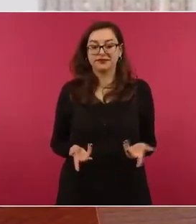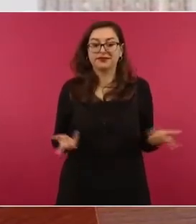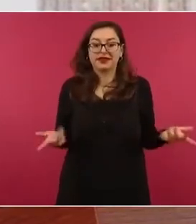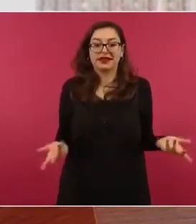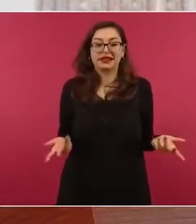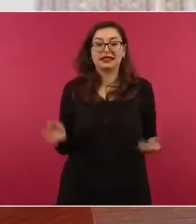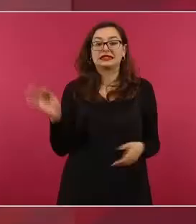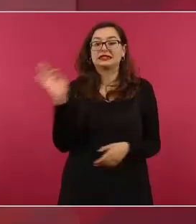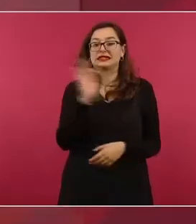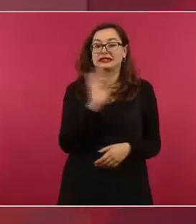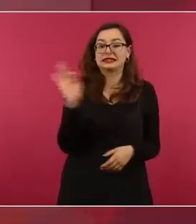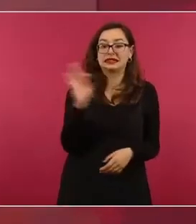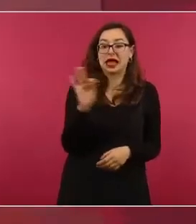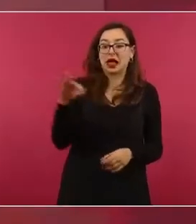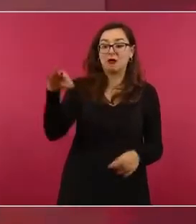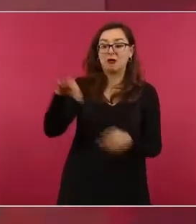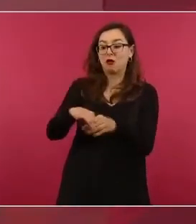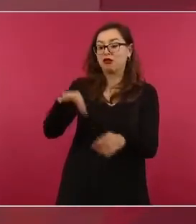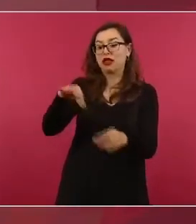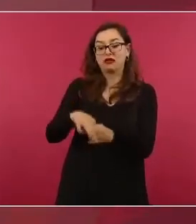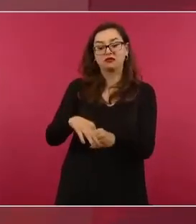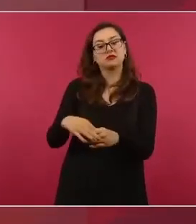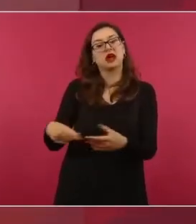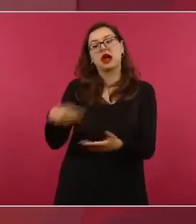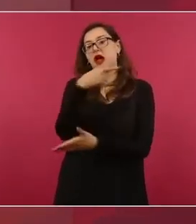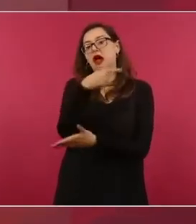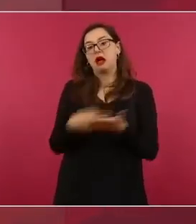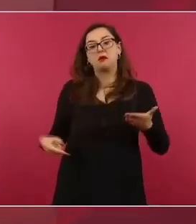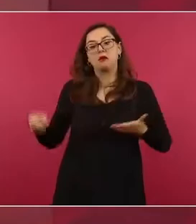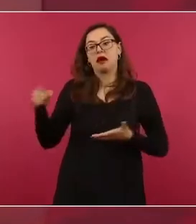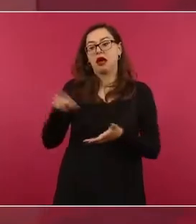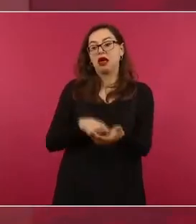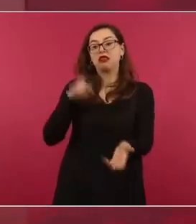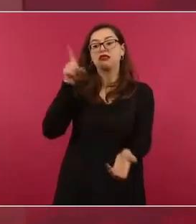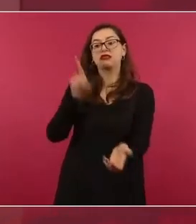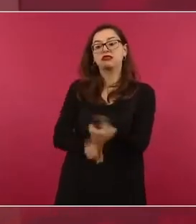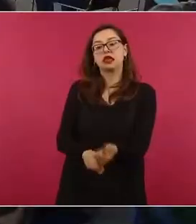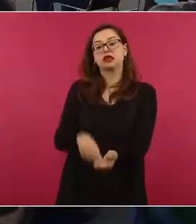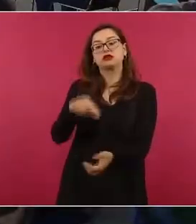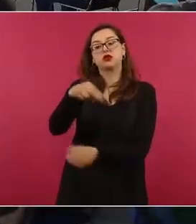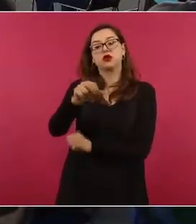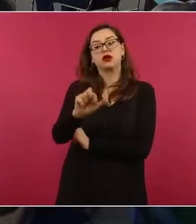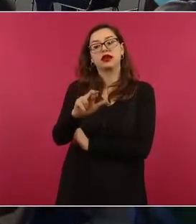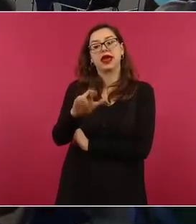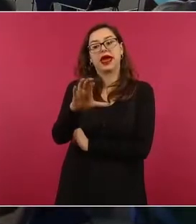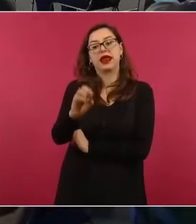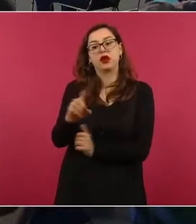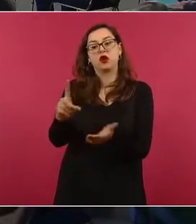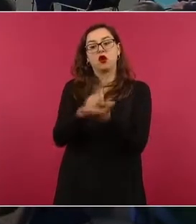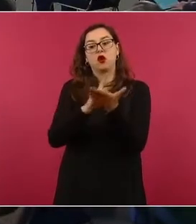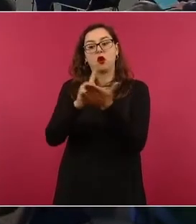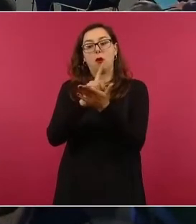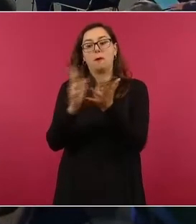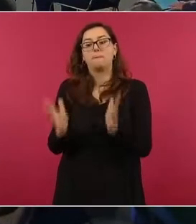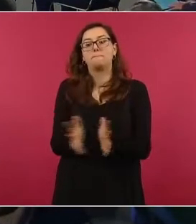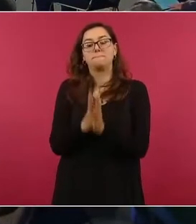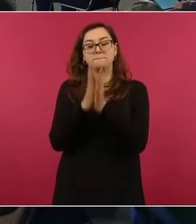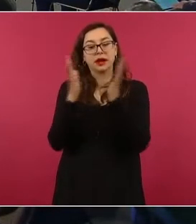elección porque participó el narcotráfico, el doctor